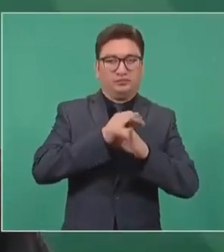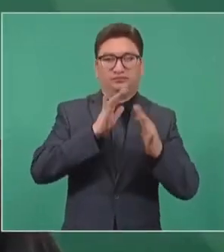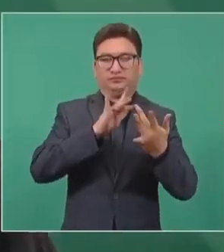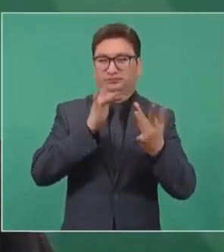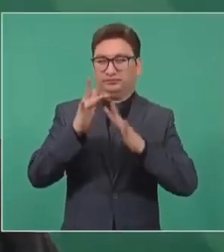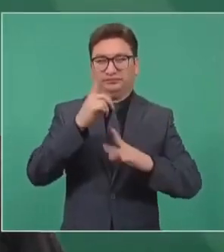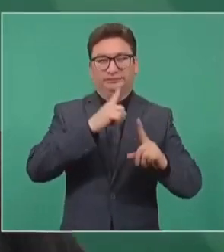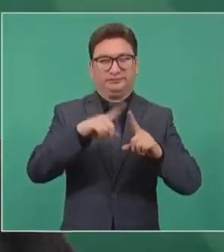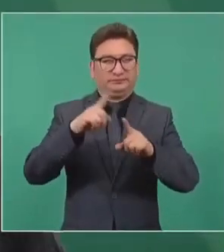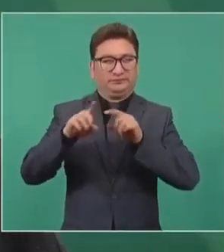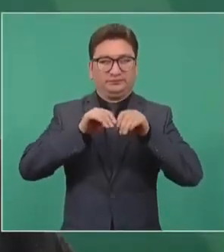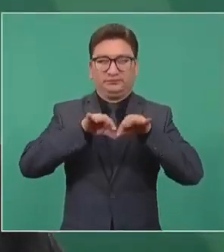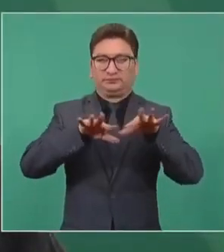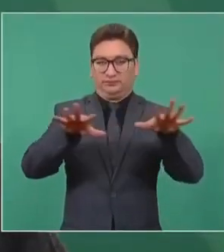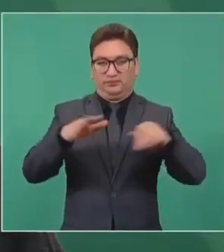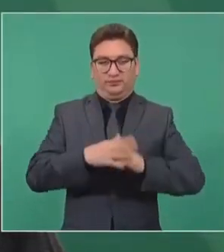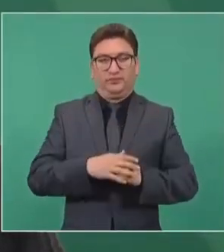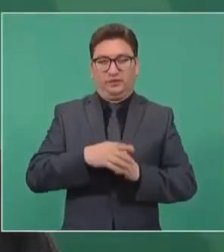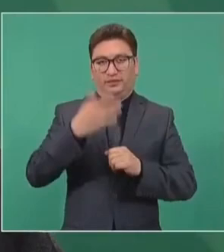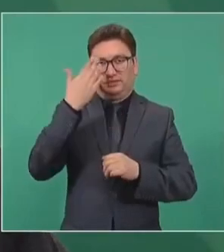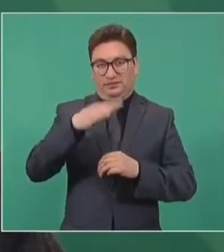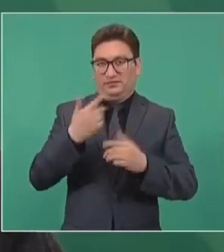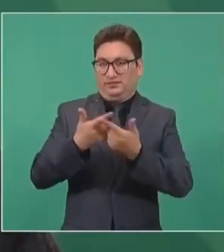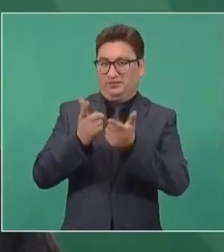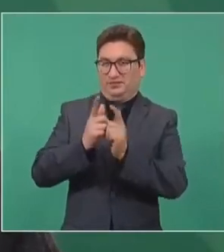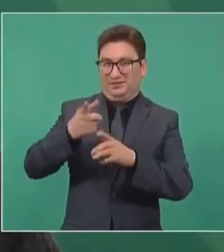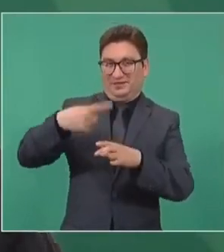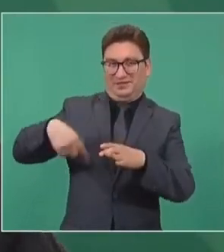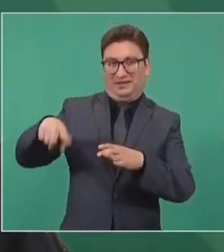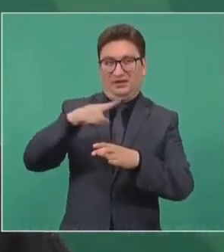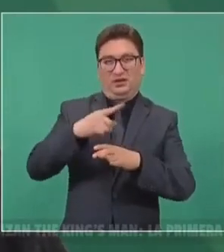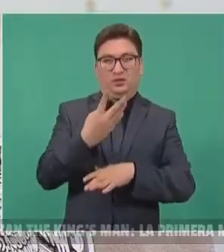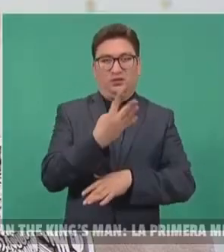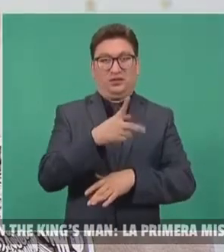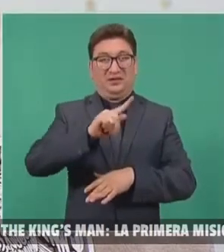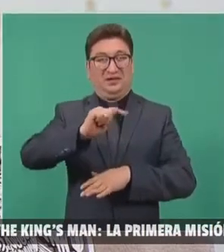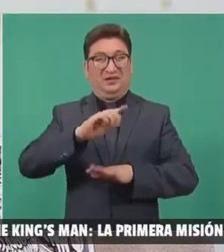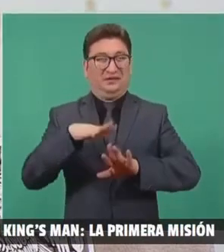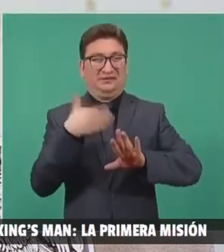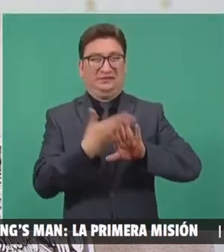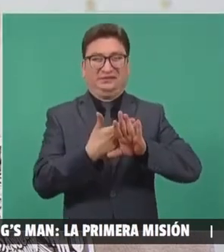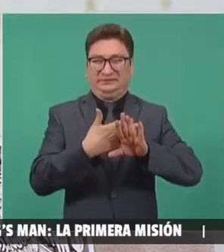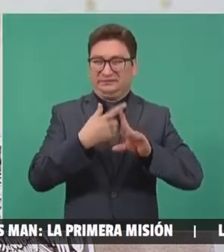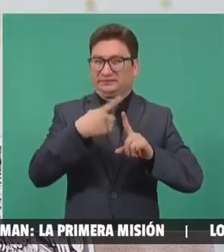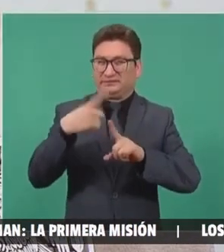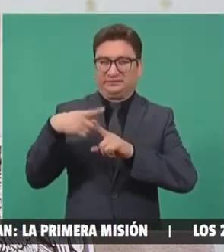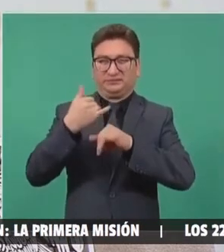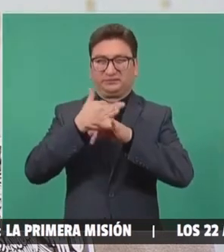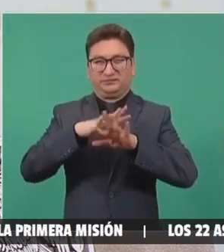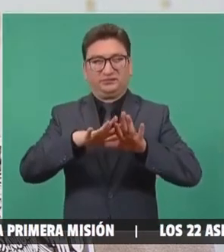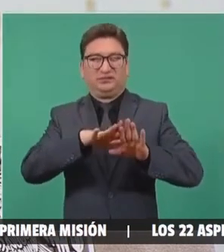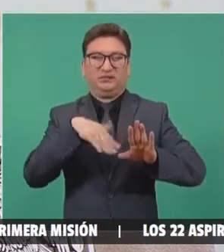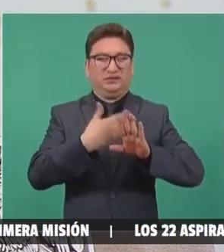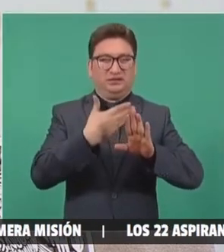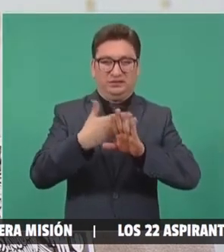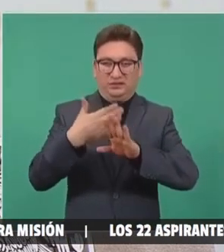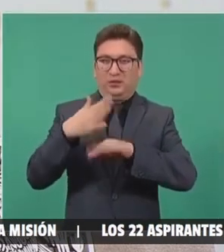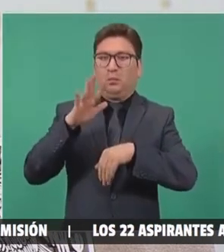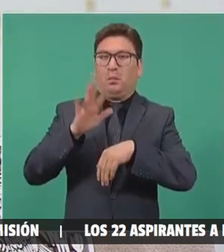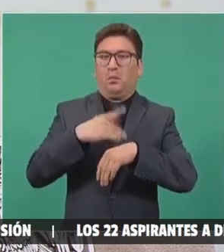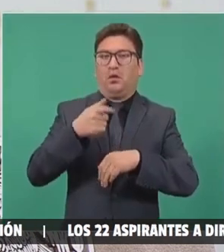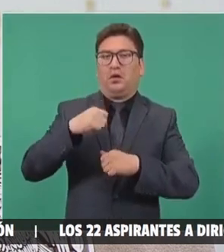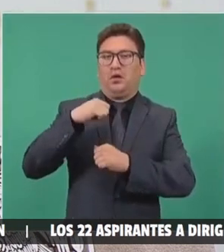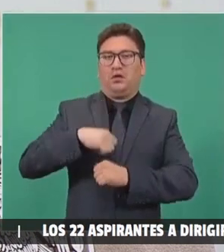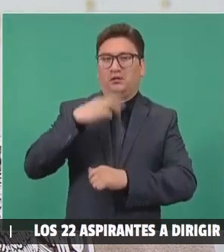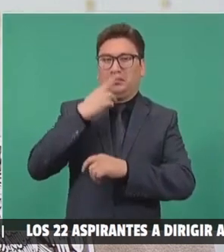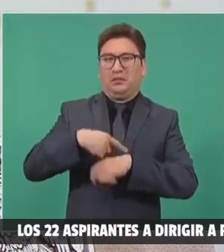Hemos visto el descontento de la oposición a la Cuarta Transformación, generando campañas de desinformación por la pérdida de privilegios.